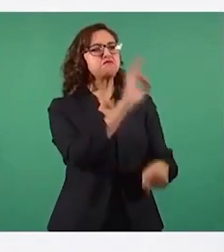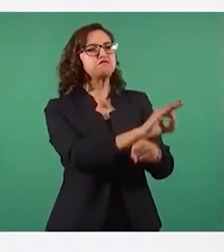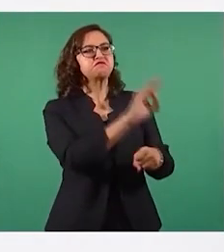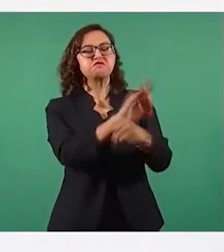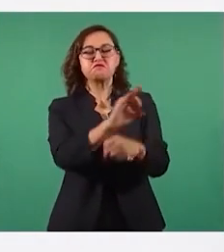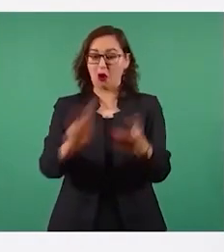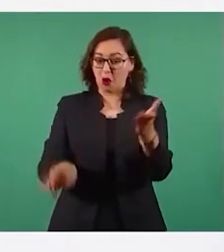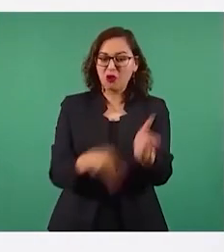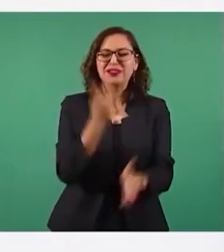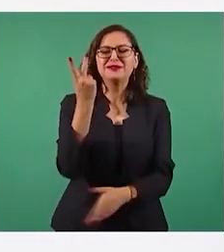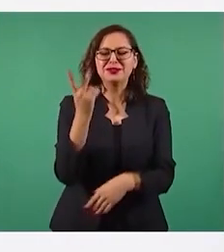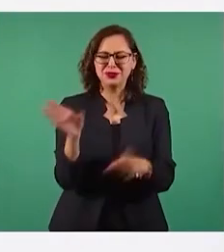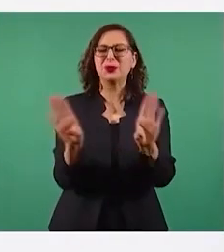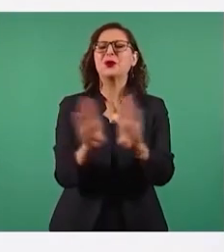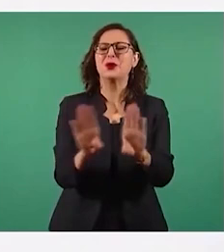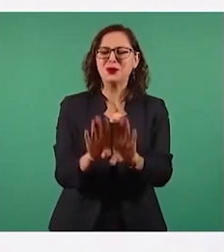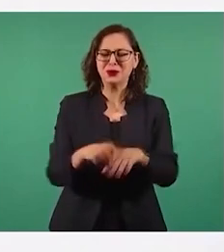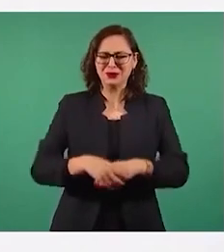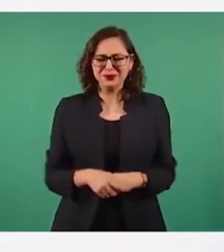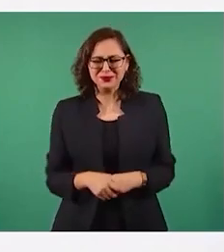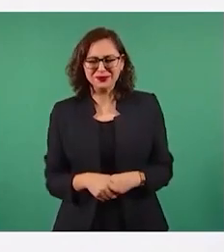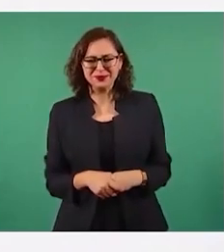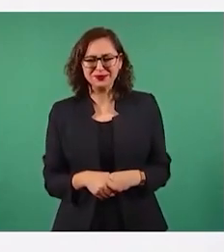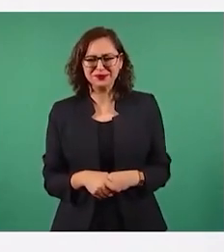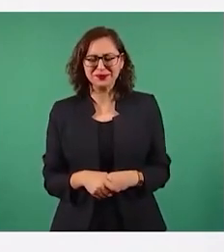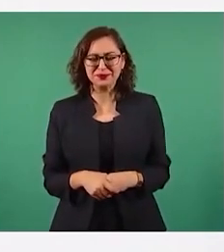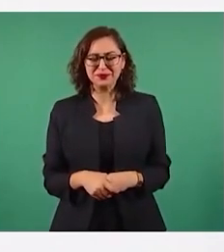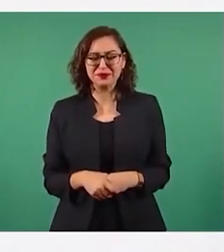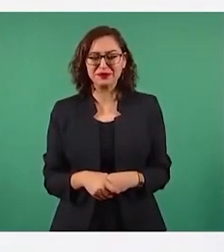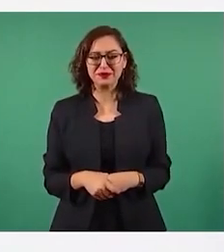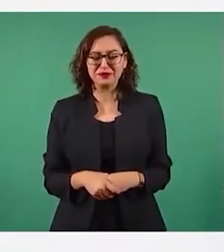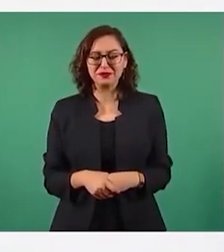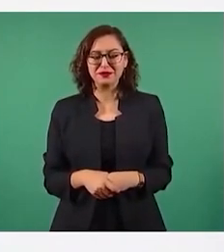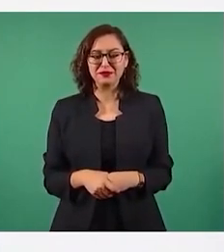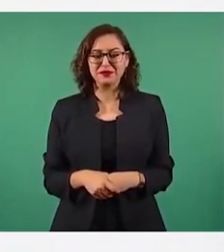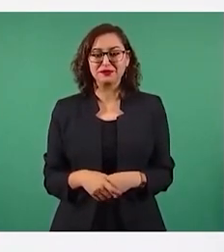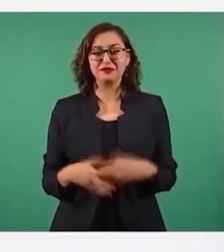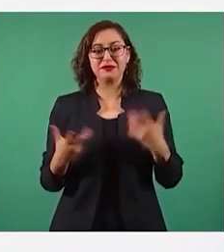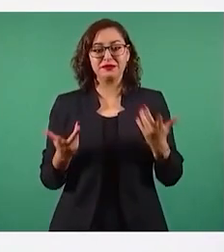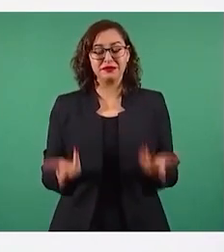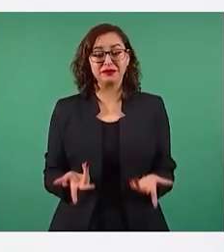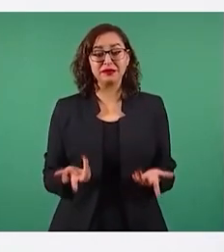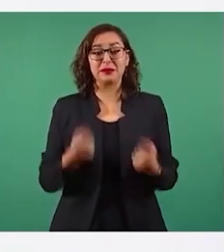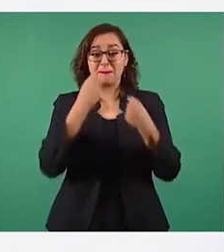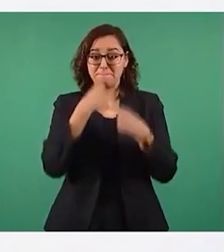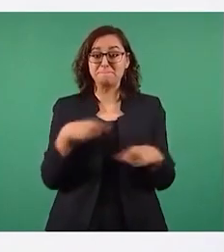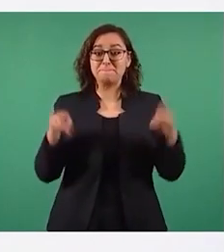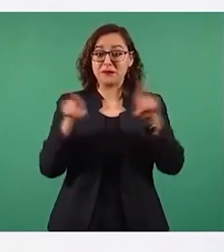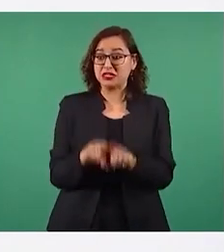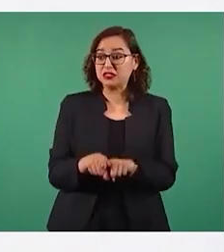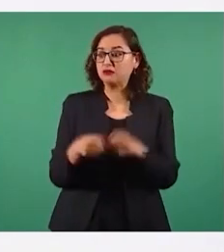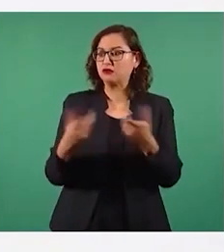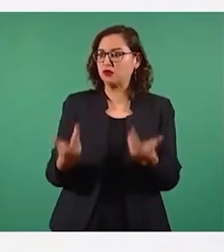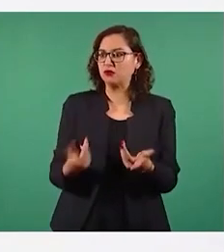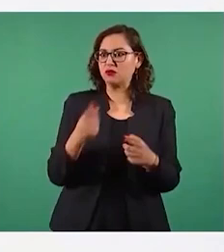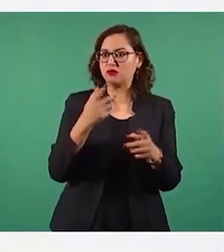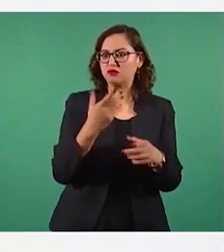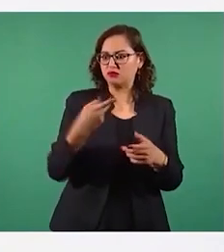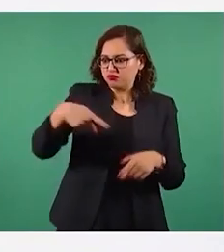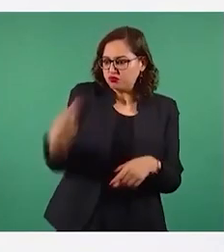financieras? ¿Cómo retornar a la privatización depredadora